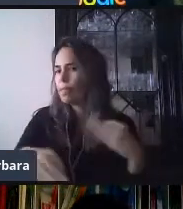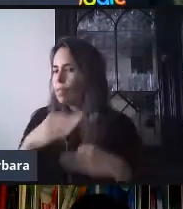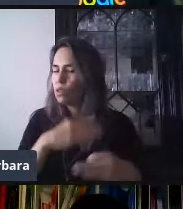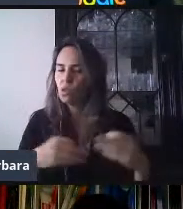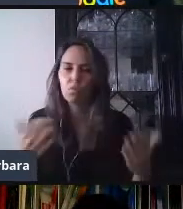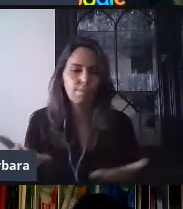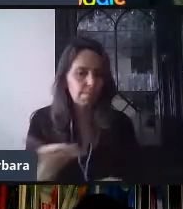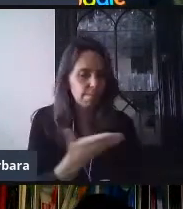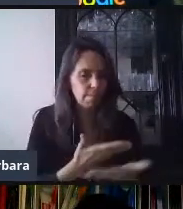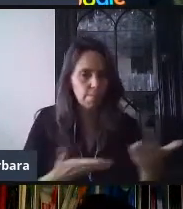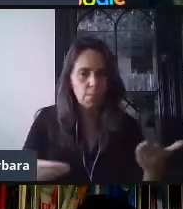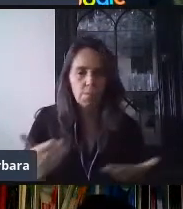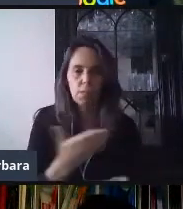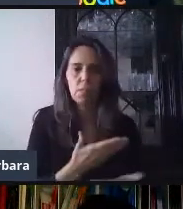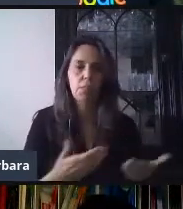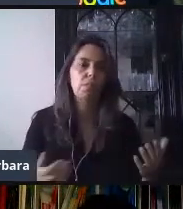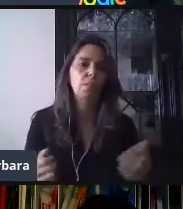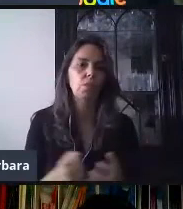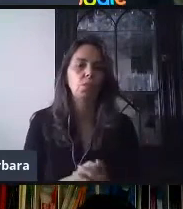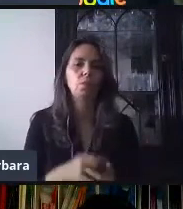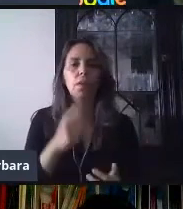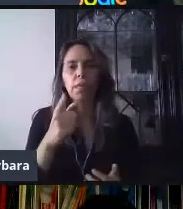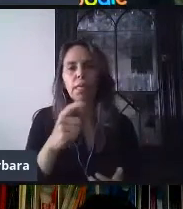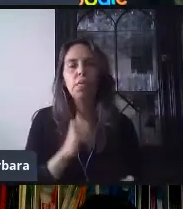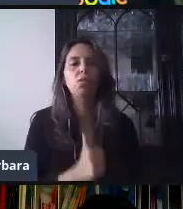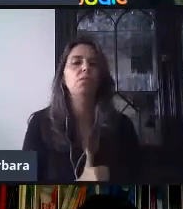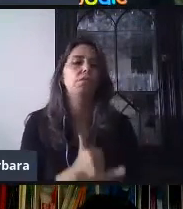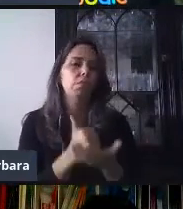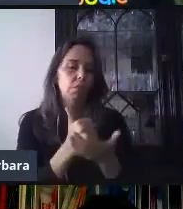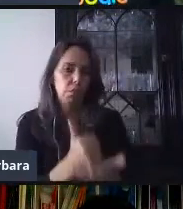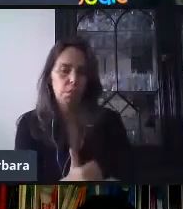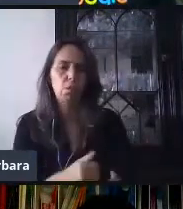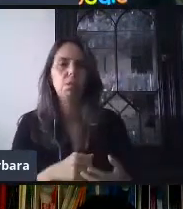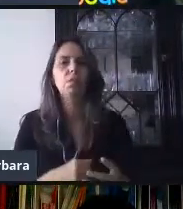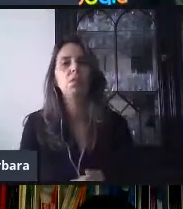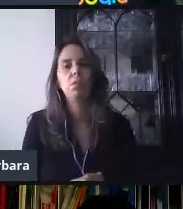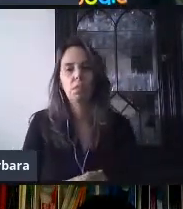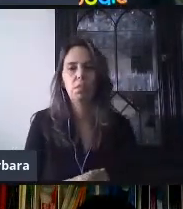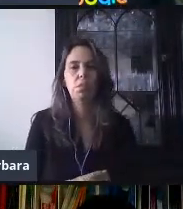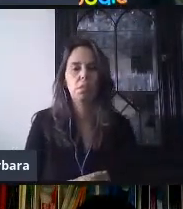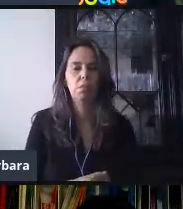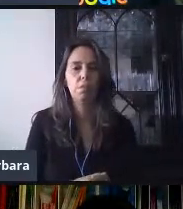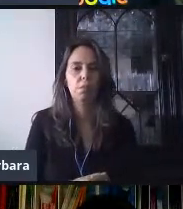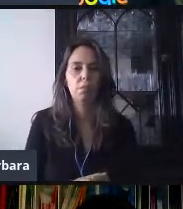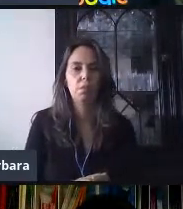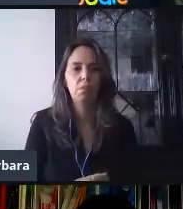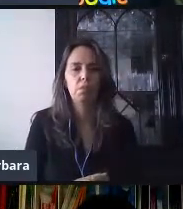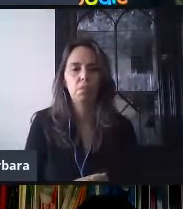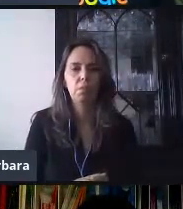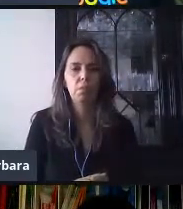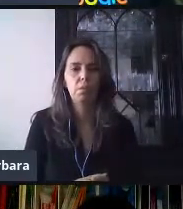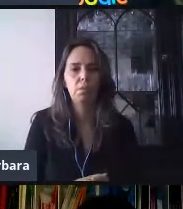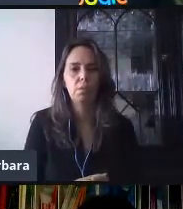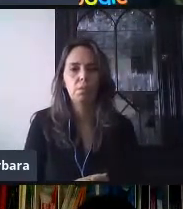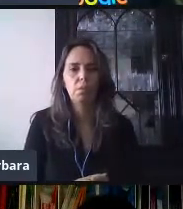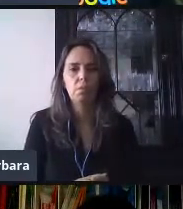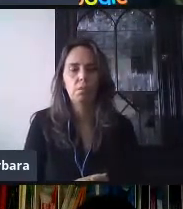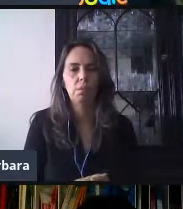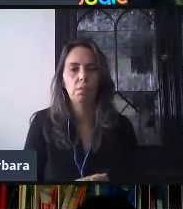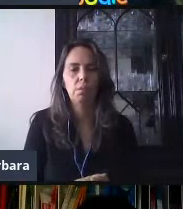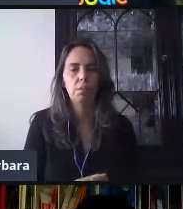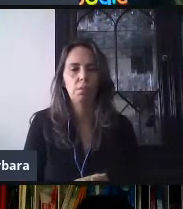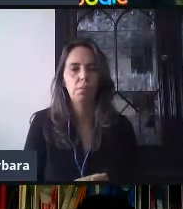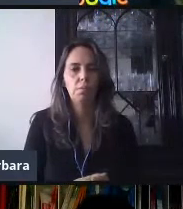con Google Classroom. ¿Por qué? Porque nos permite agregar este formulario a una tarea para que solamente ahí la contesten y de ahí